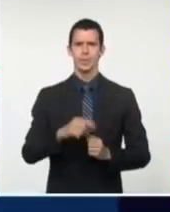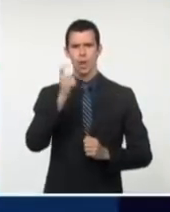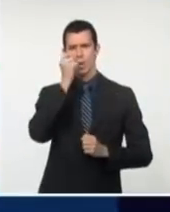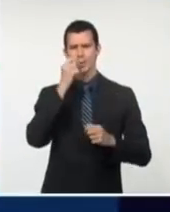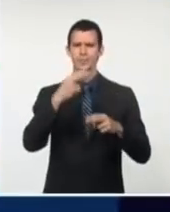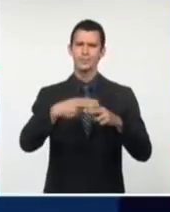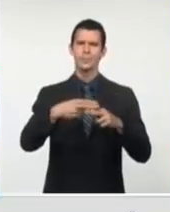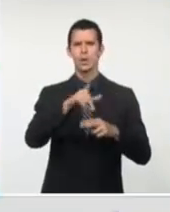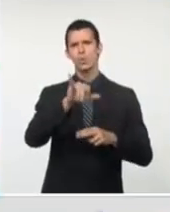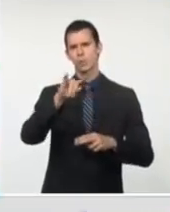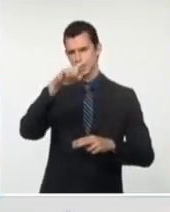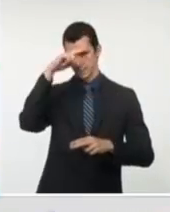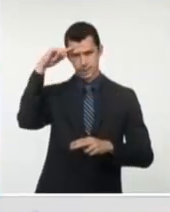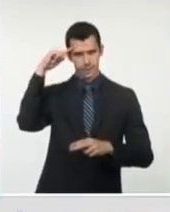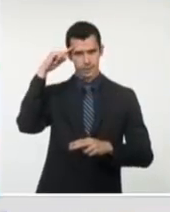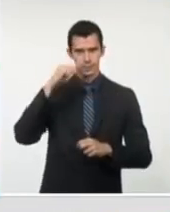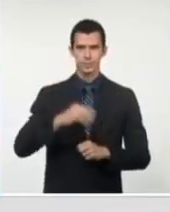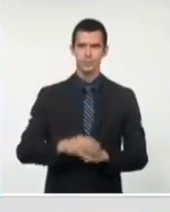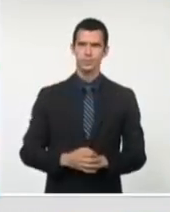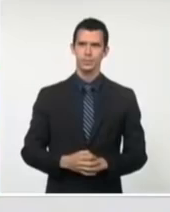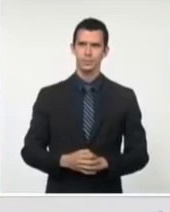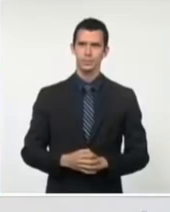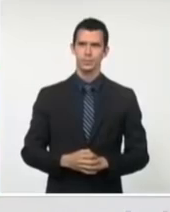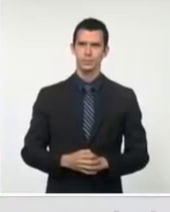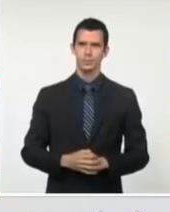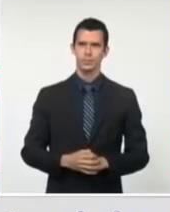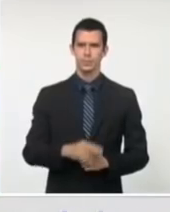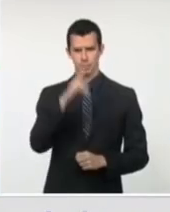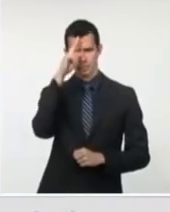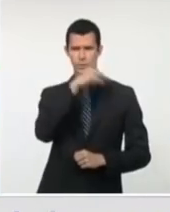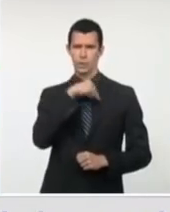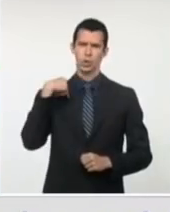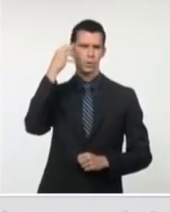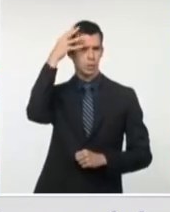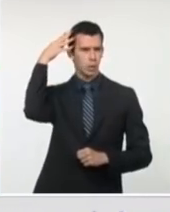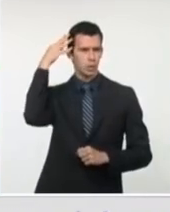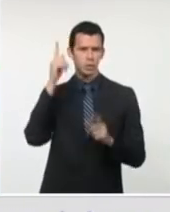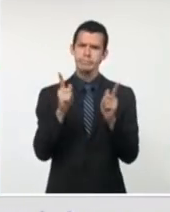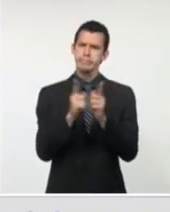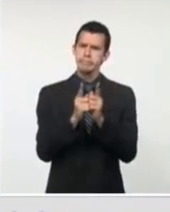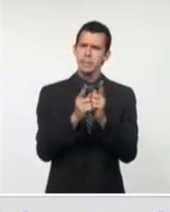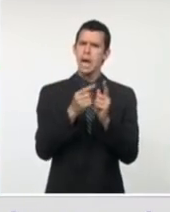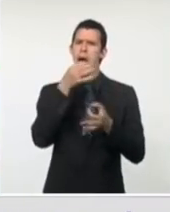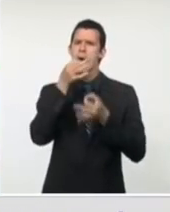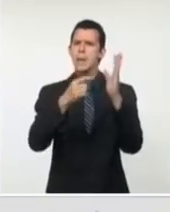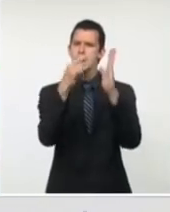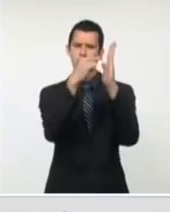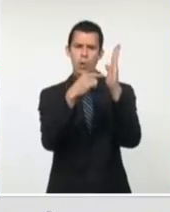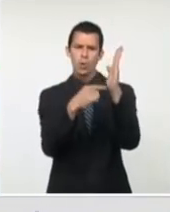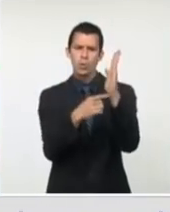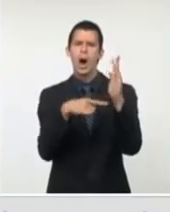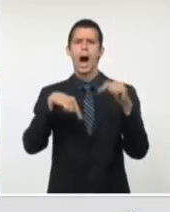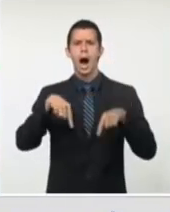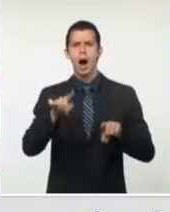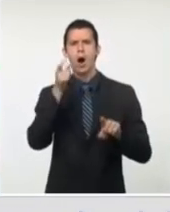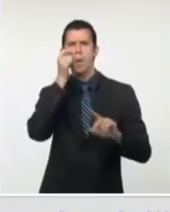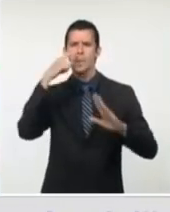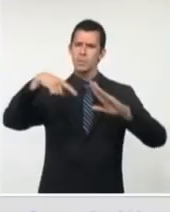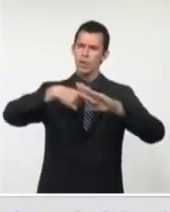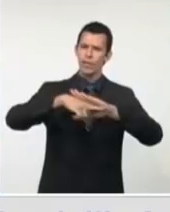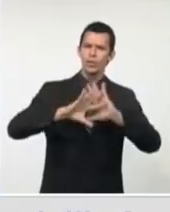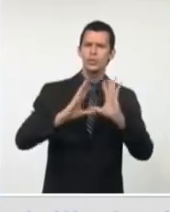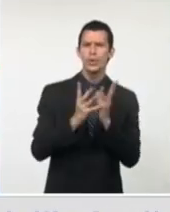grupo de medidas que ya ha dado a conocer en esta conferencia de prensa, el doctor Francisco Durán García, director nacional de